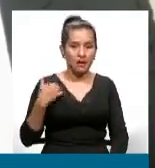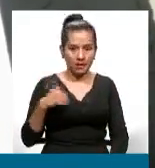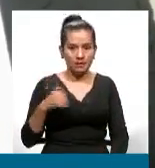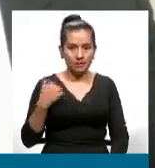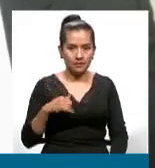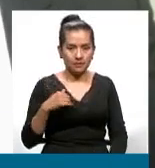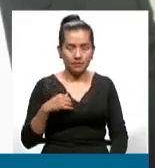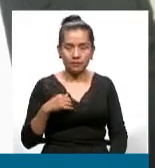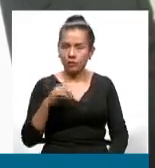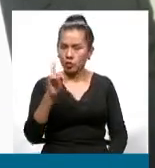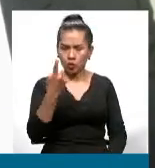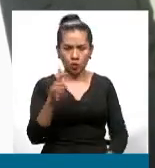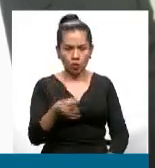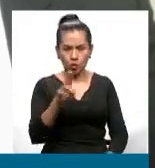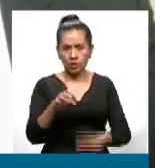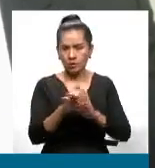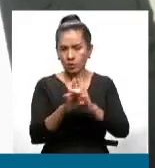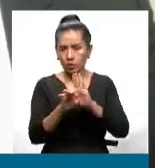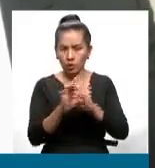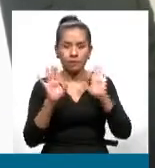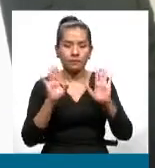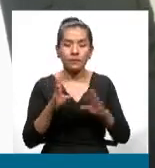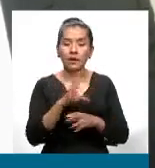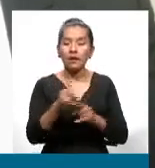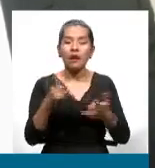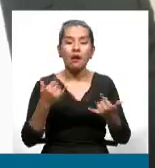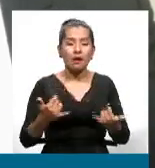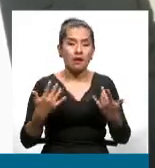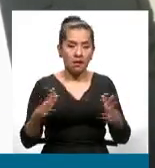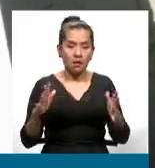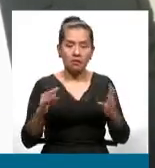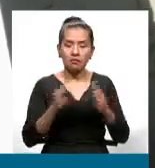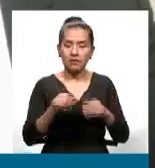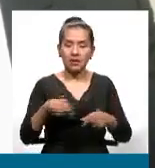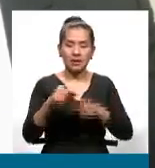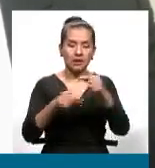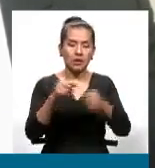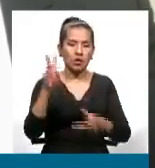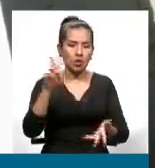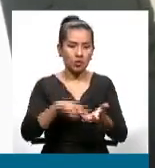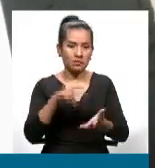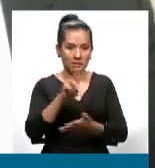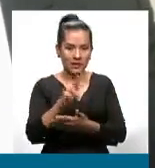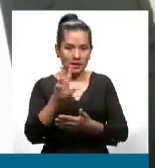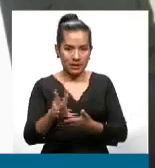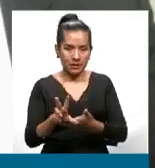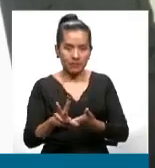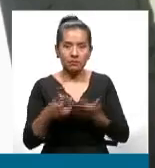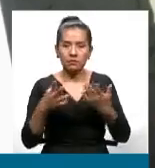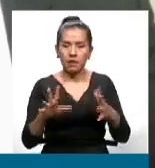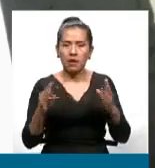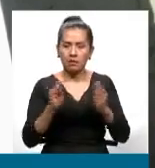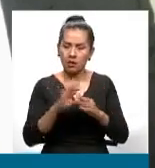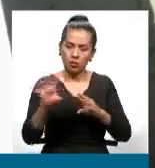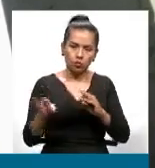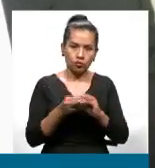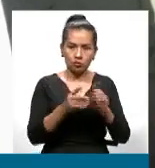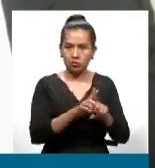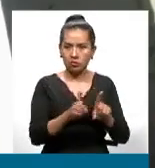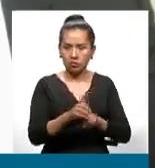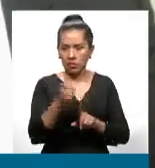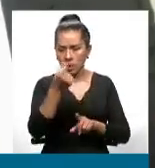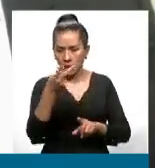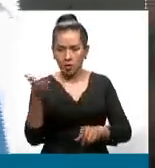solamente utilizándolo como ejemplo. Ahora, en esta gestión 2023, trayendo a colación también algunas